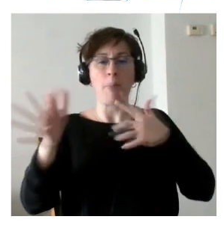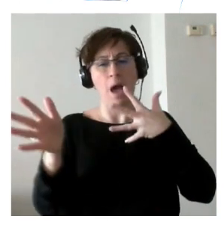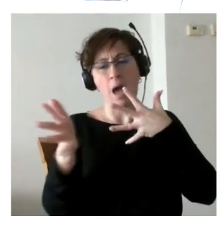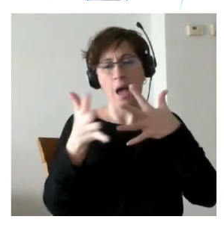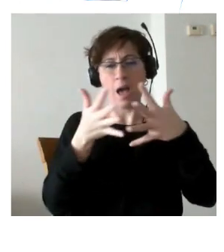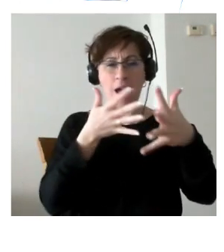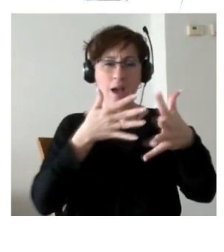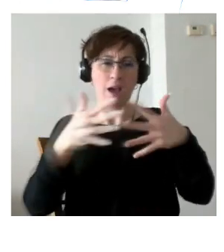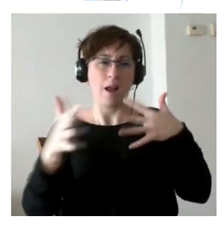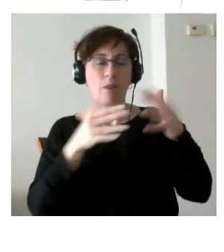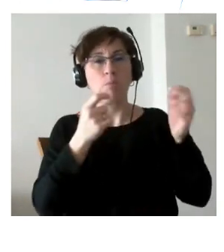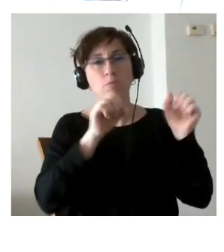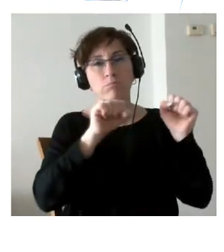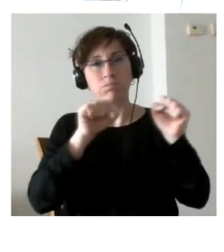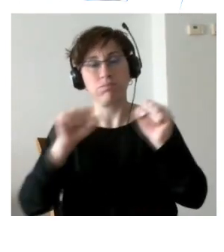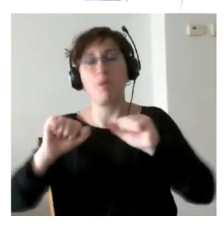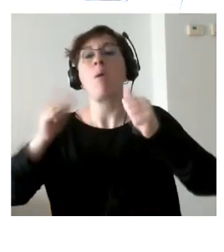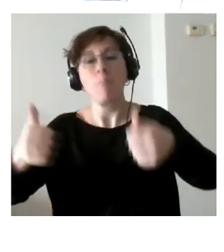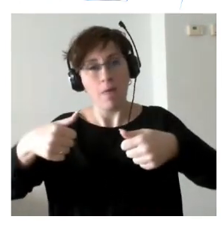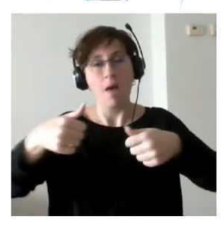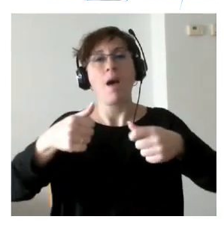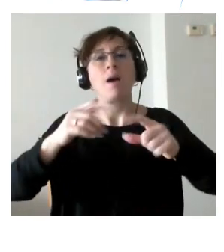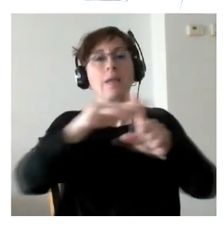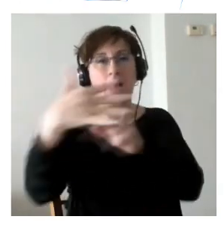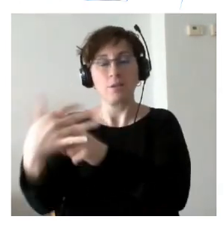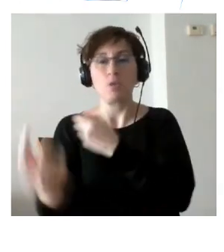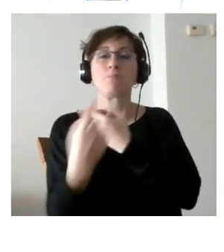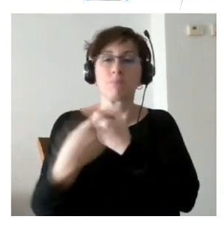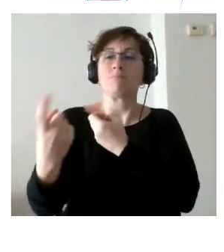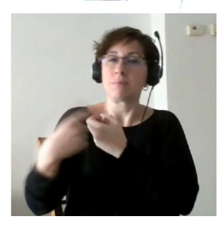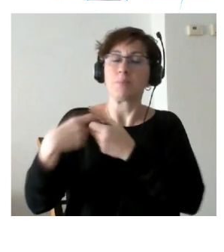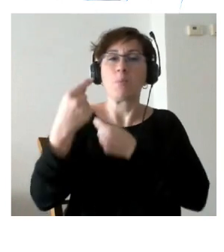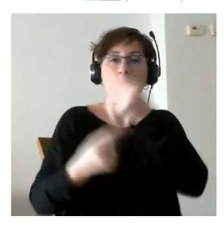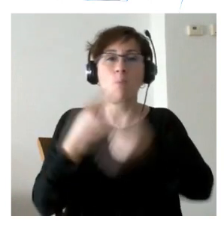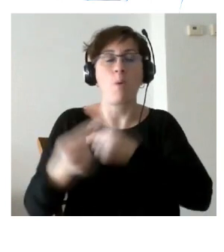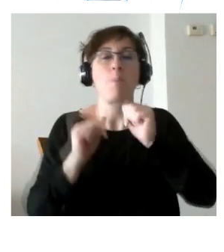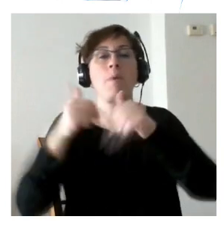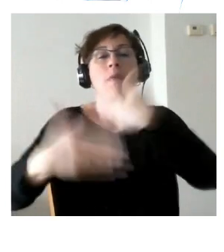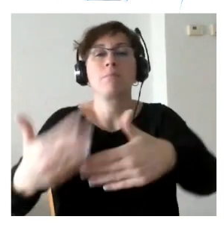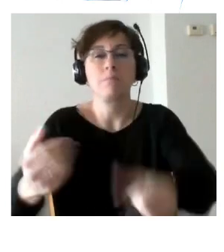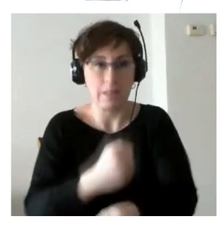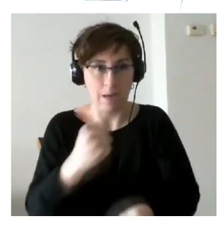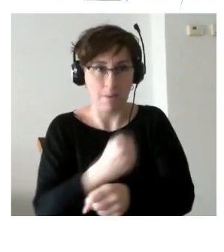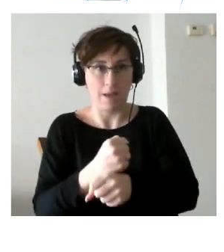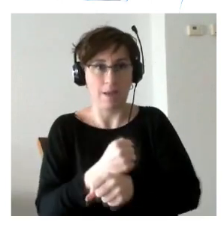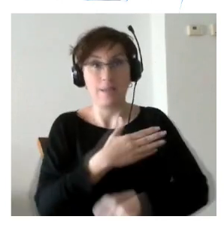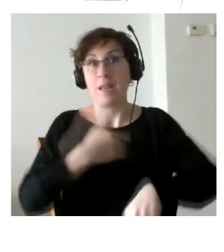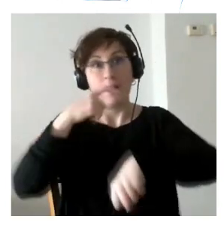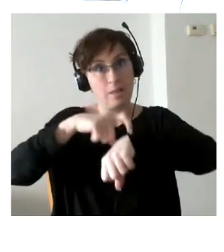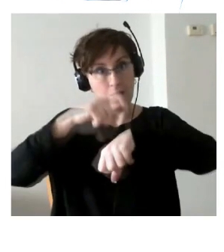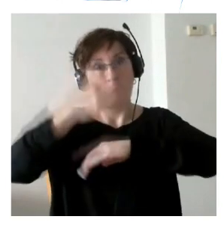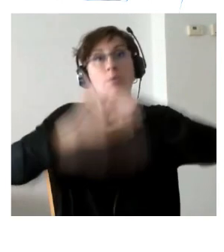empezaron a derivar los primeros casos y los primeros participantes empezaron a ser acompañados un tiempo muy limitado